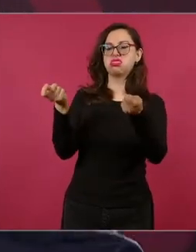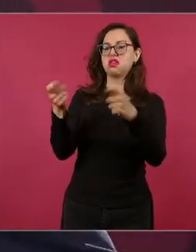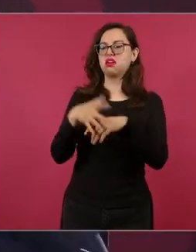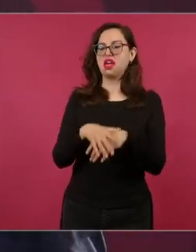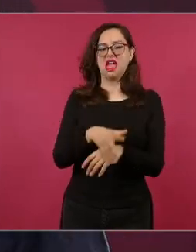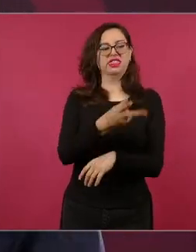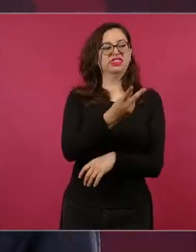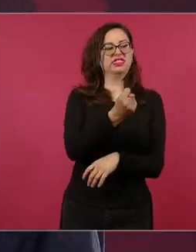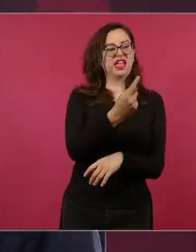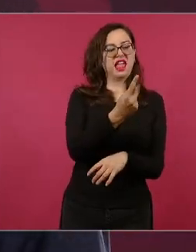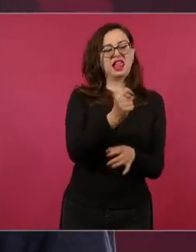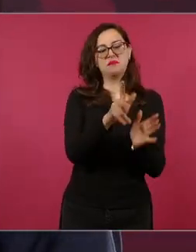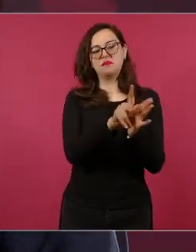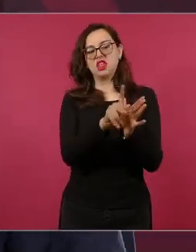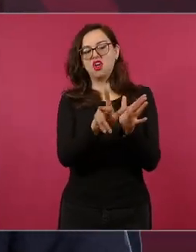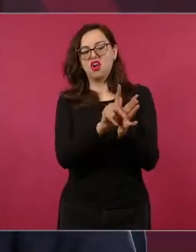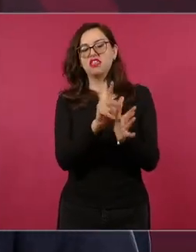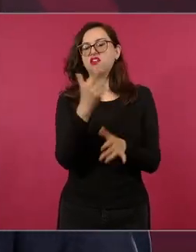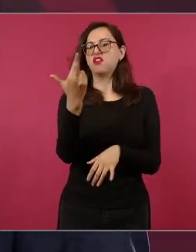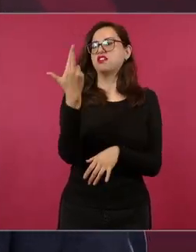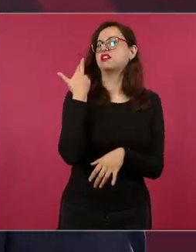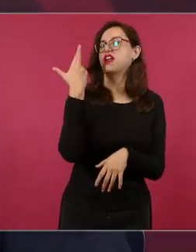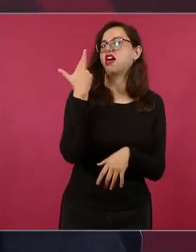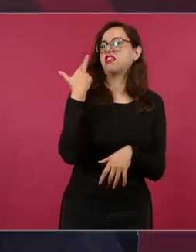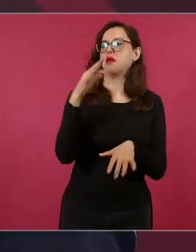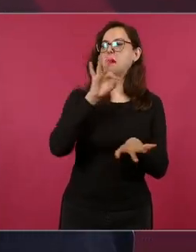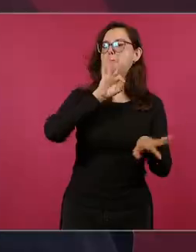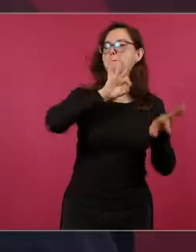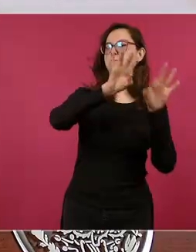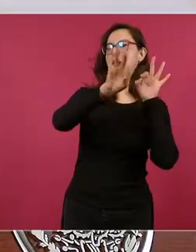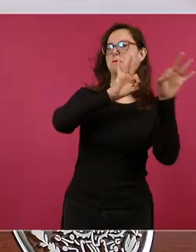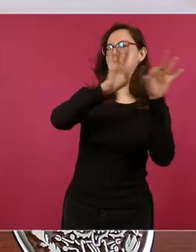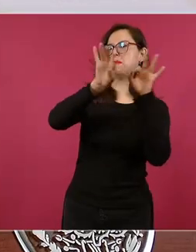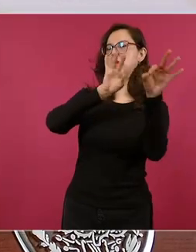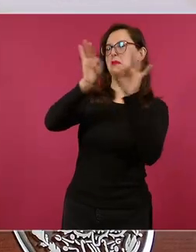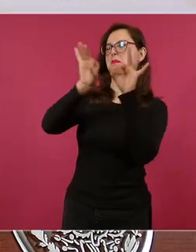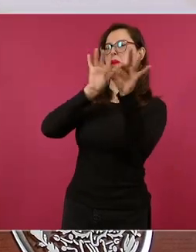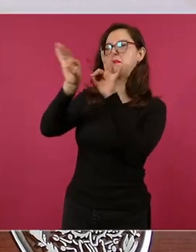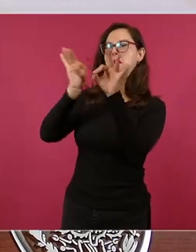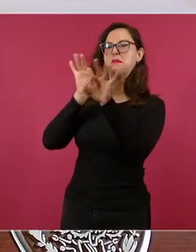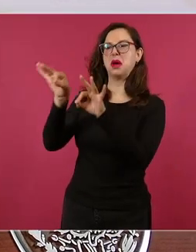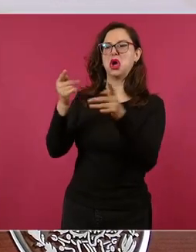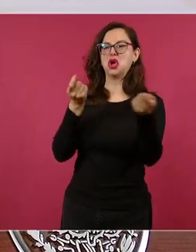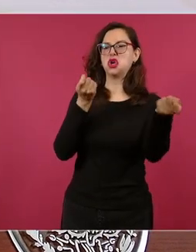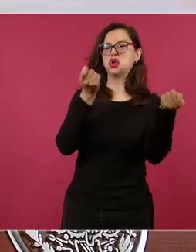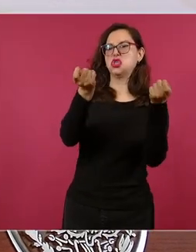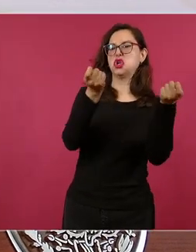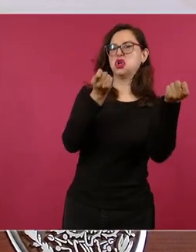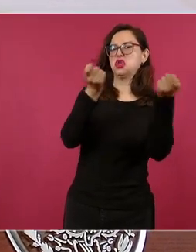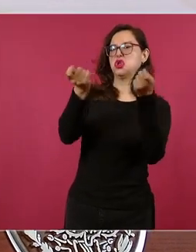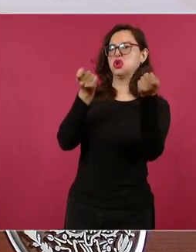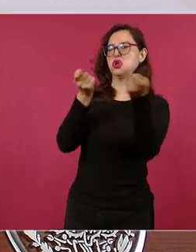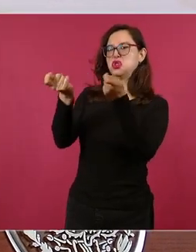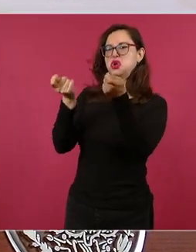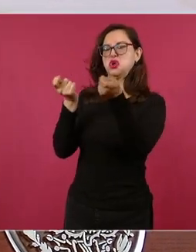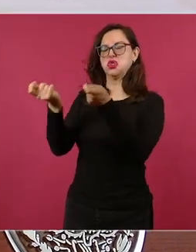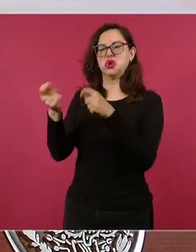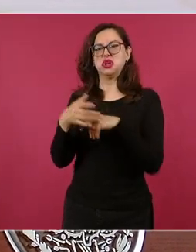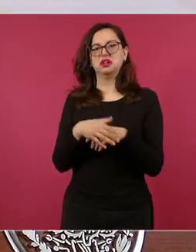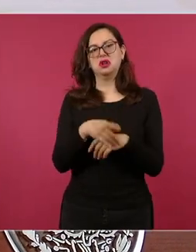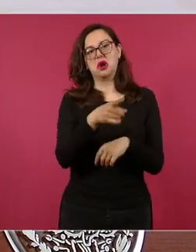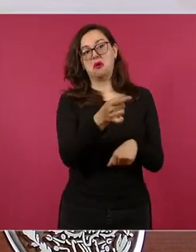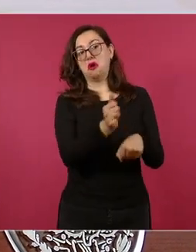de información controlados los conductores famosos